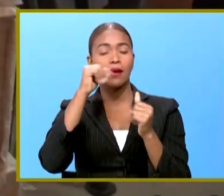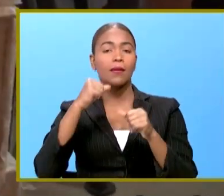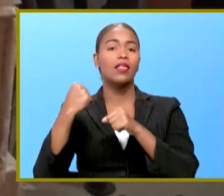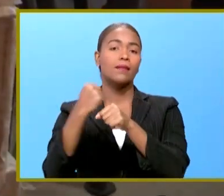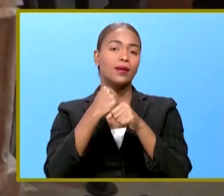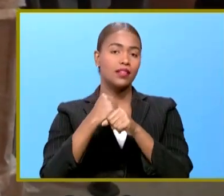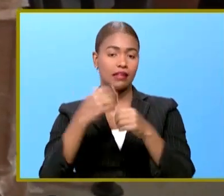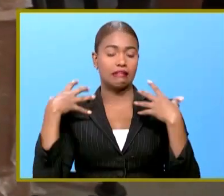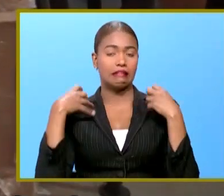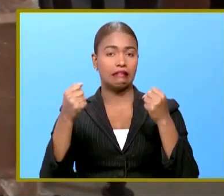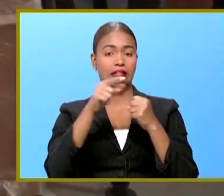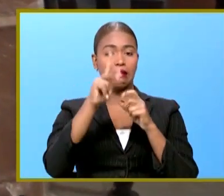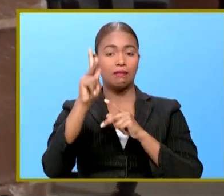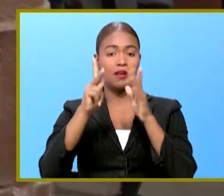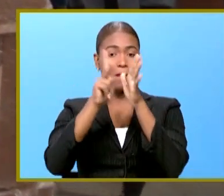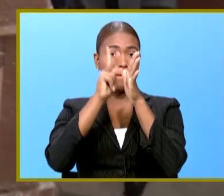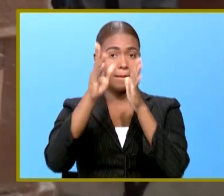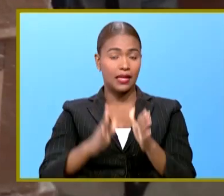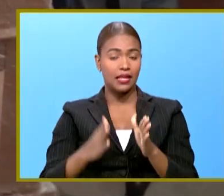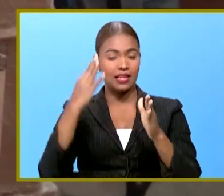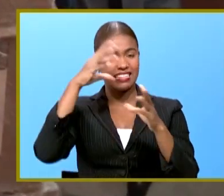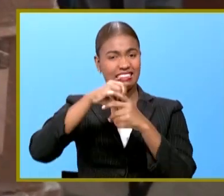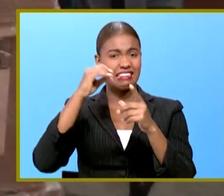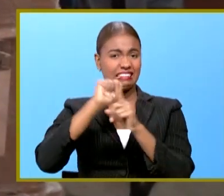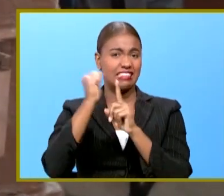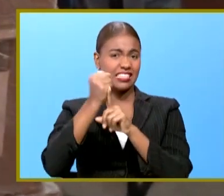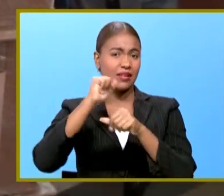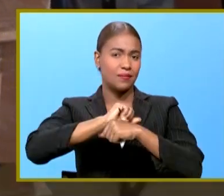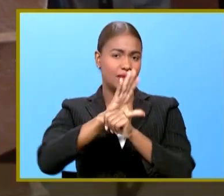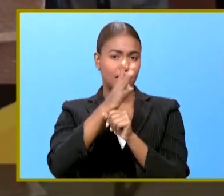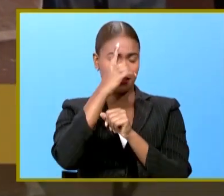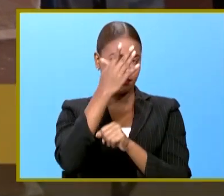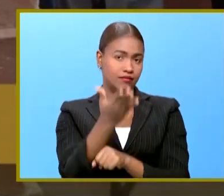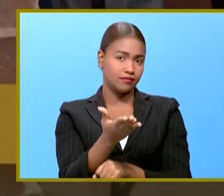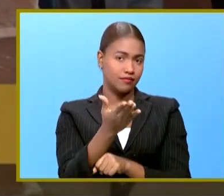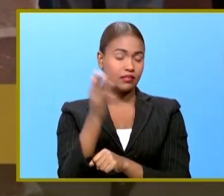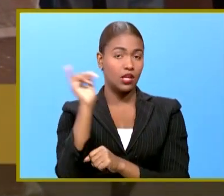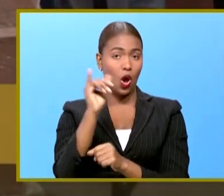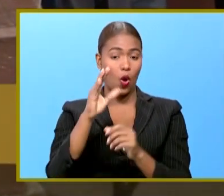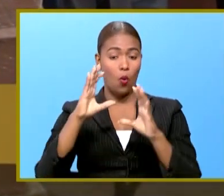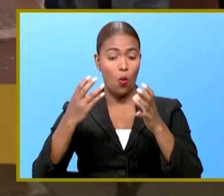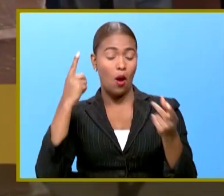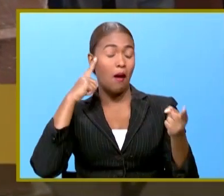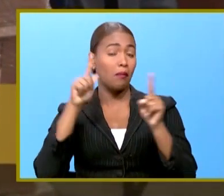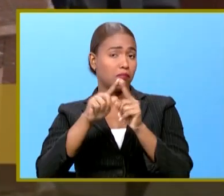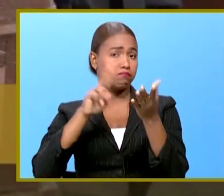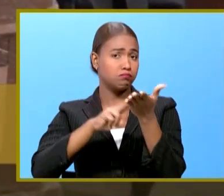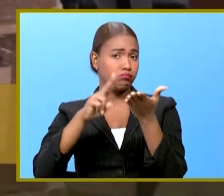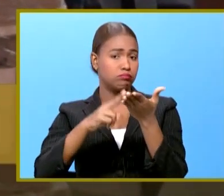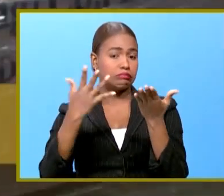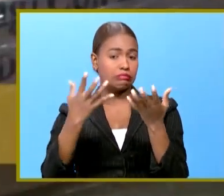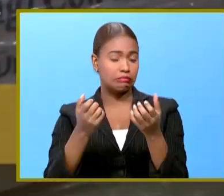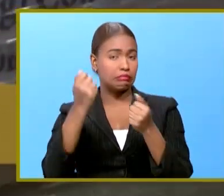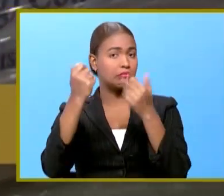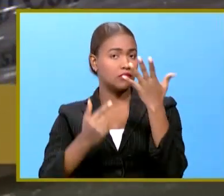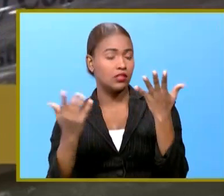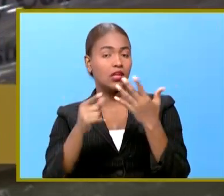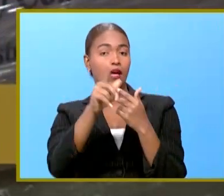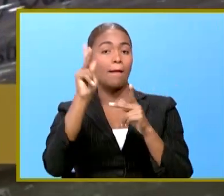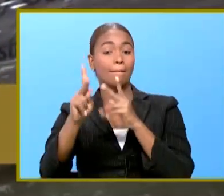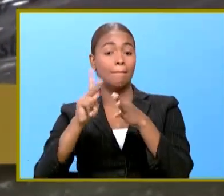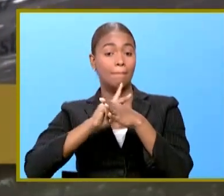proteger la salud de los periodistas en medio de la pandemia del coronavirus El convenio procura entre otras cosas que los